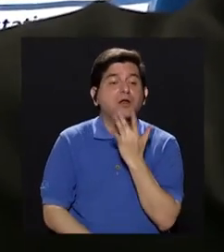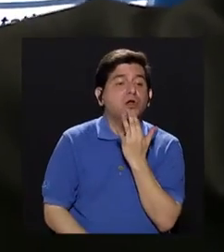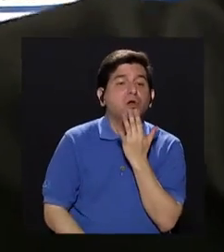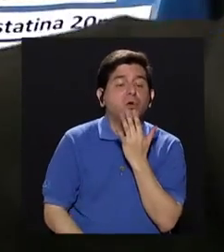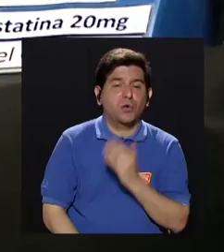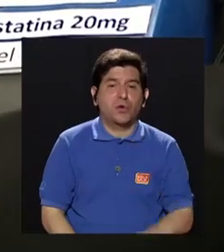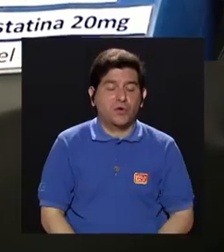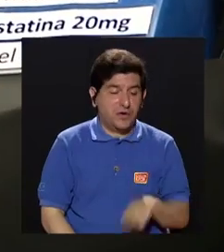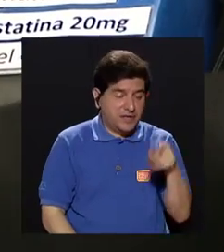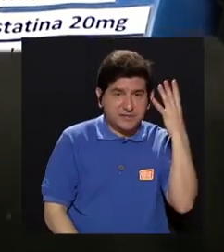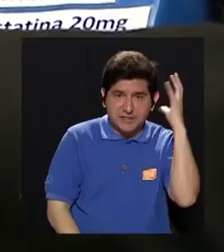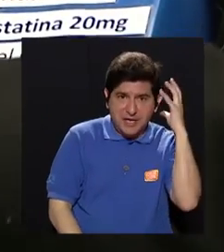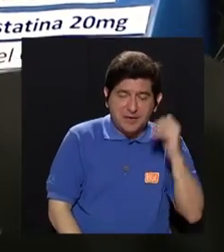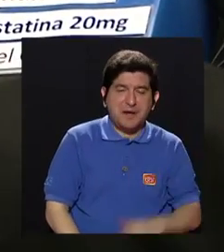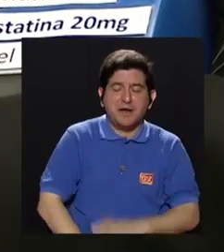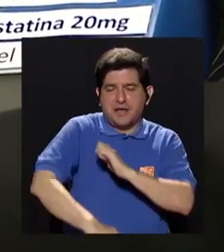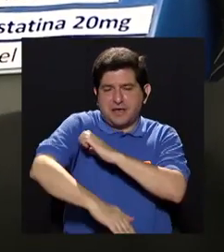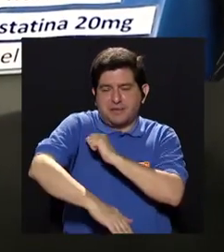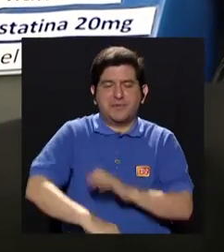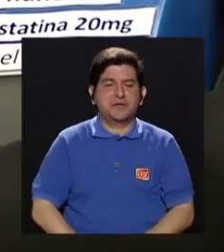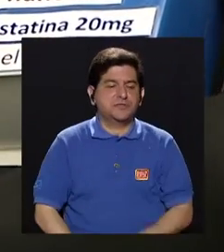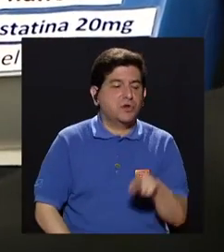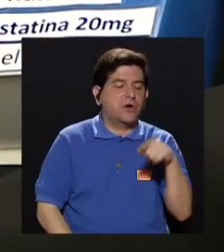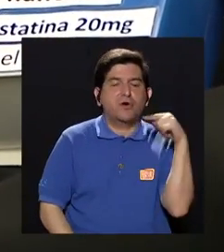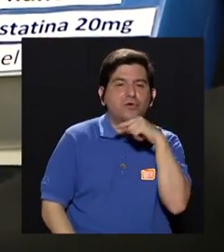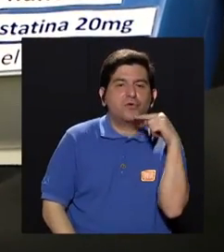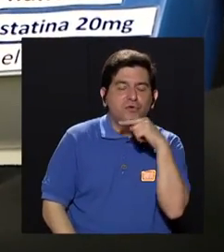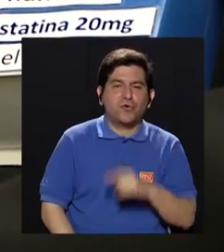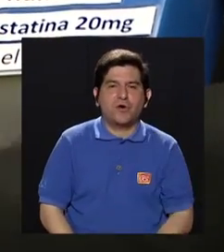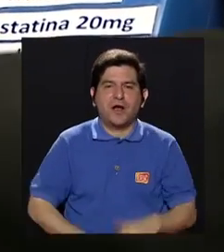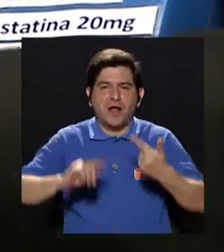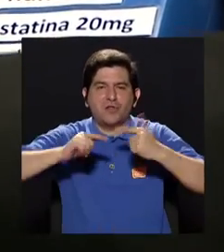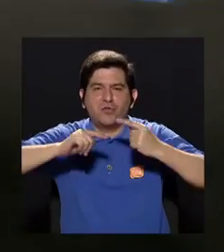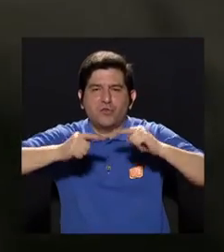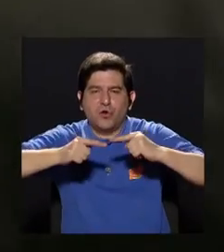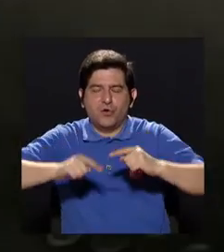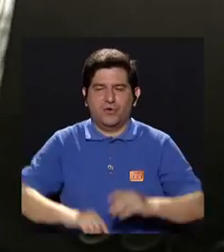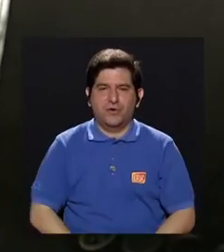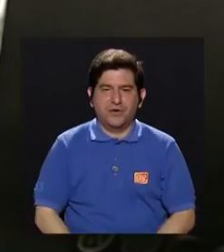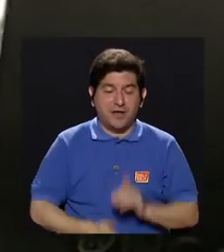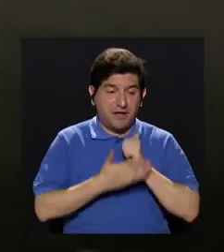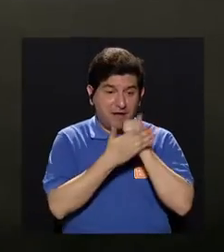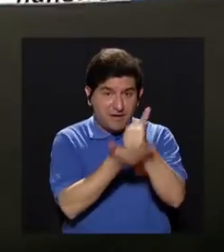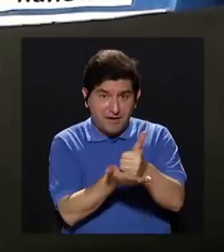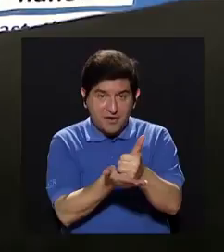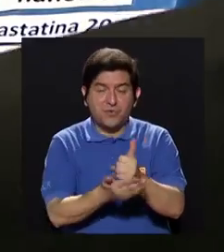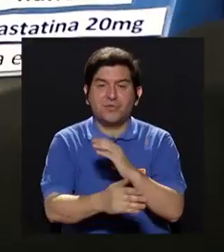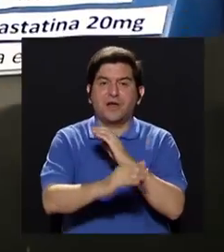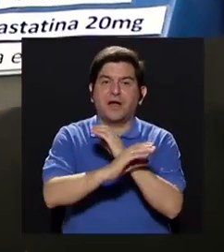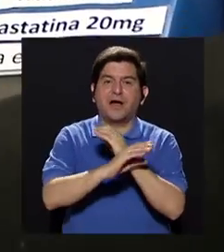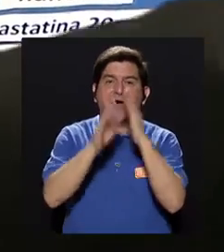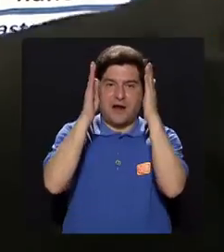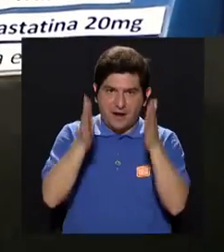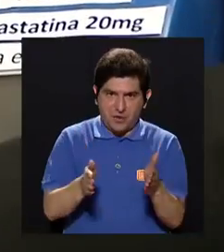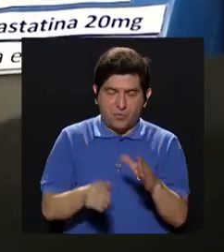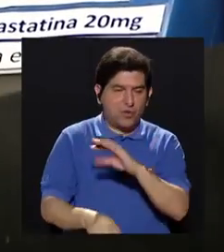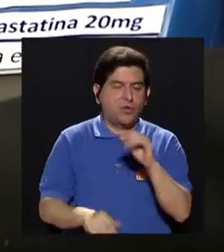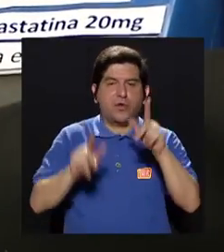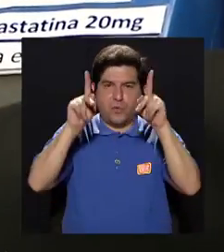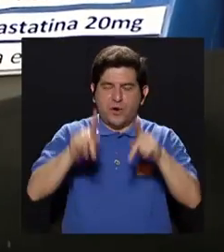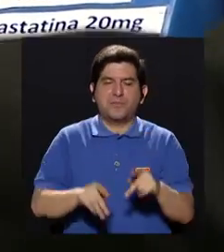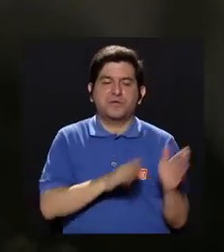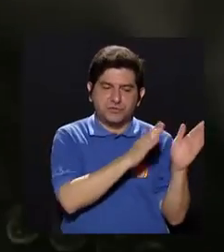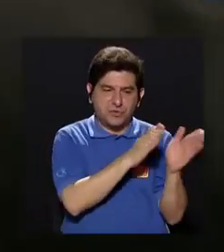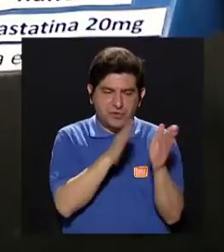El de la cajita amarilla es el de la presión, el de la caja roja es para el dolor. Entonces, así ayudamos al cuidador o al mismo paciente a